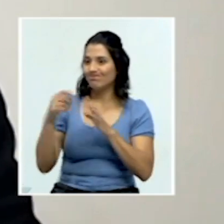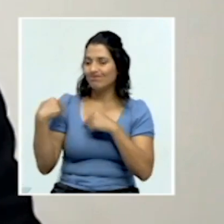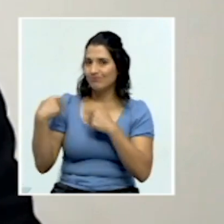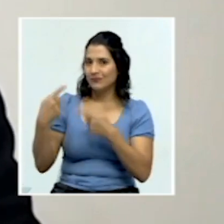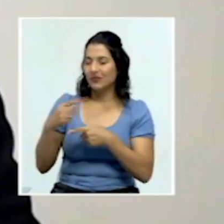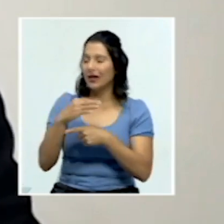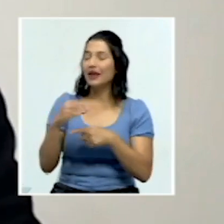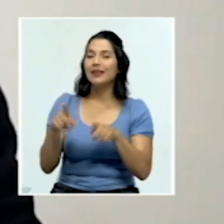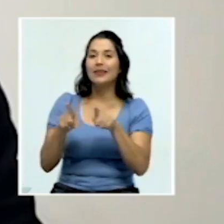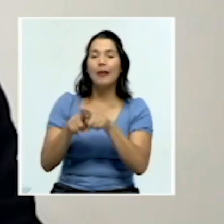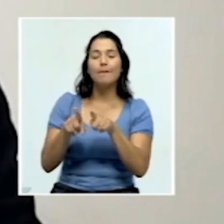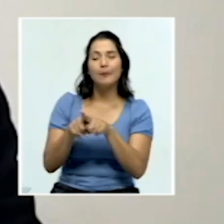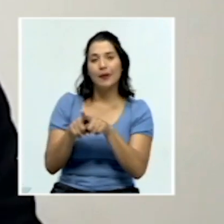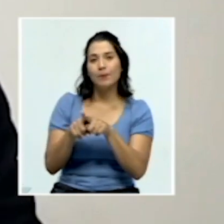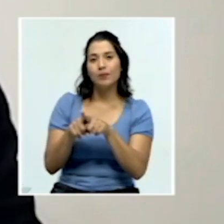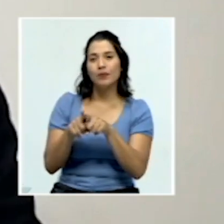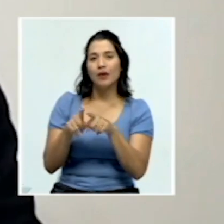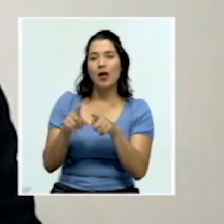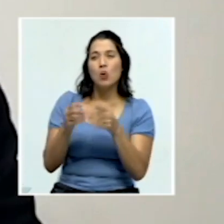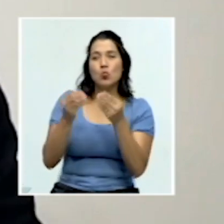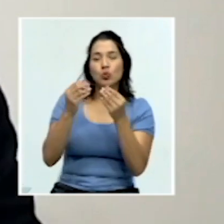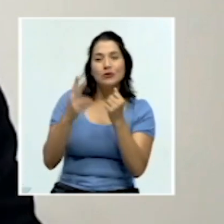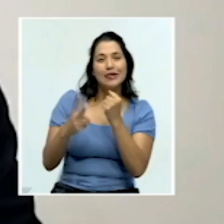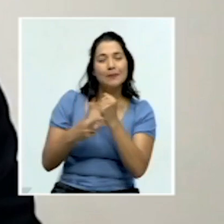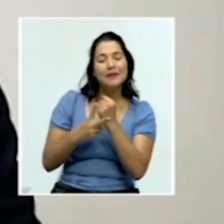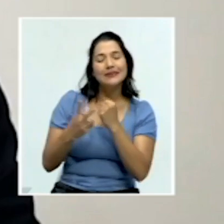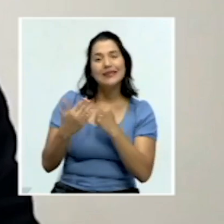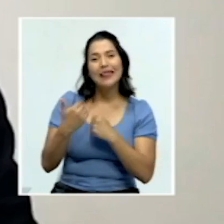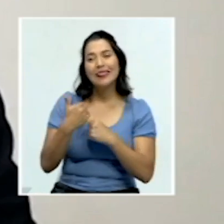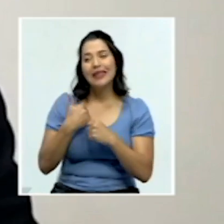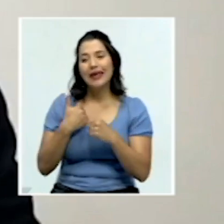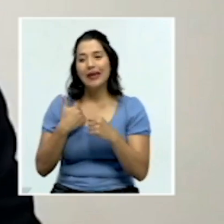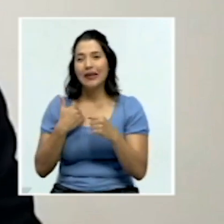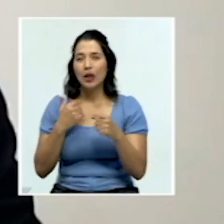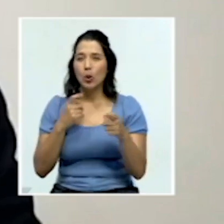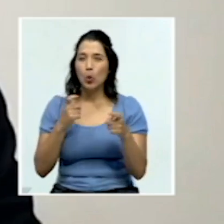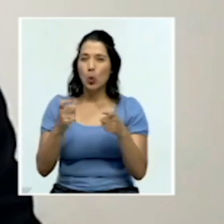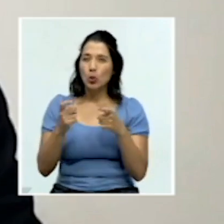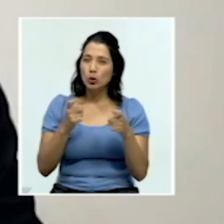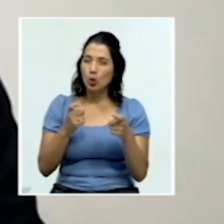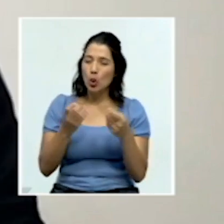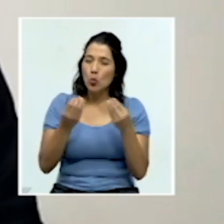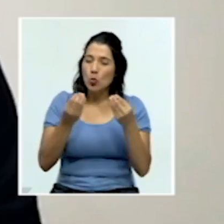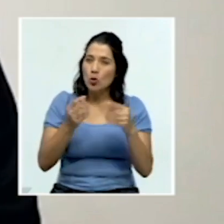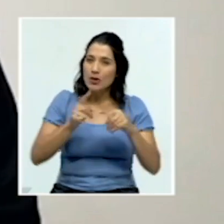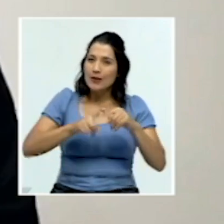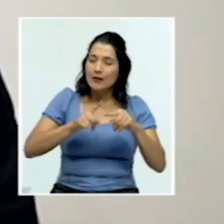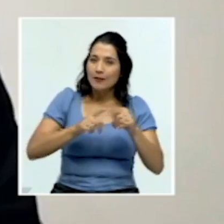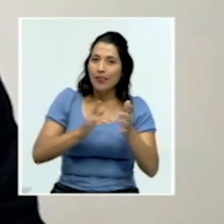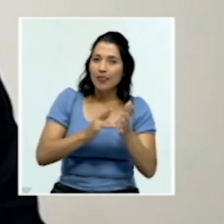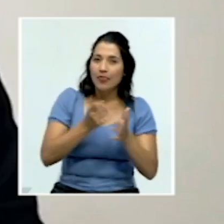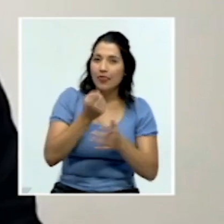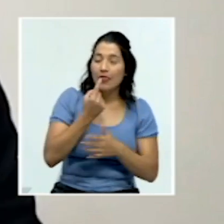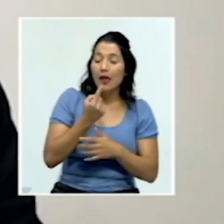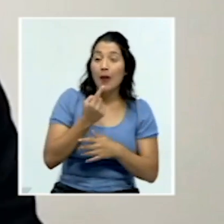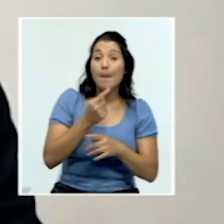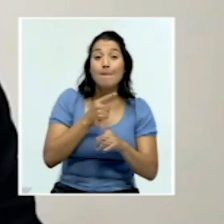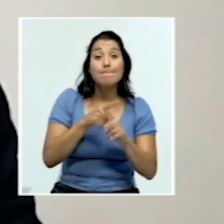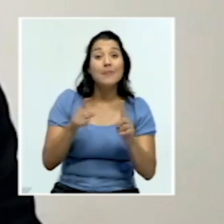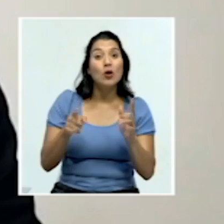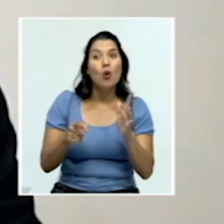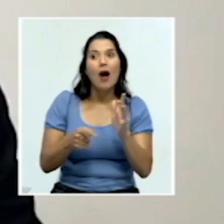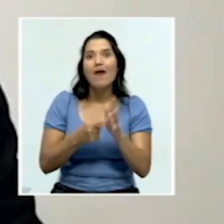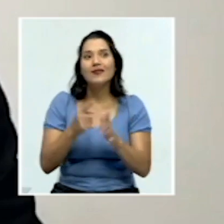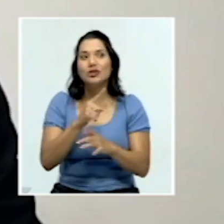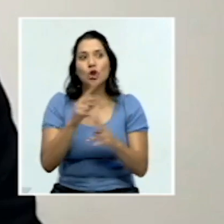un manejo muchas veces un poco farmacológico por el desconocimiento, inclusive, de